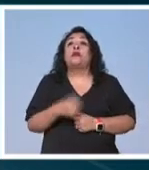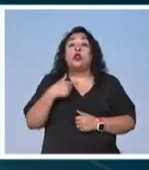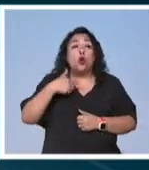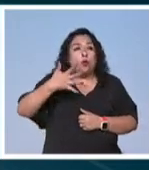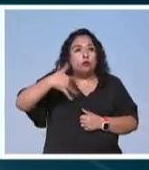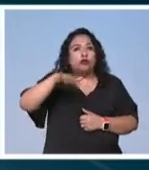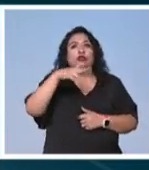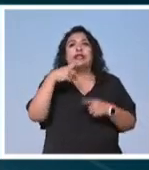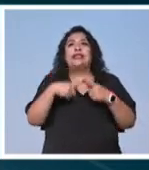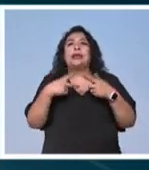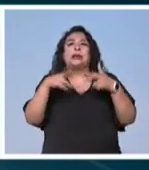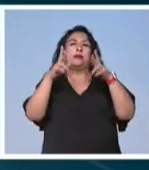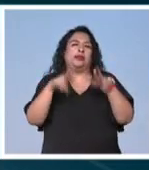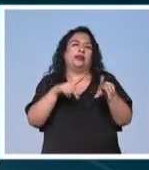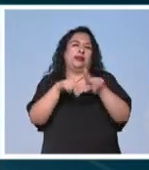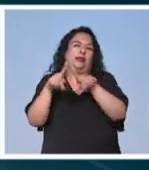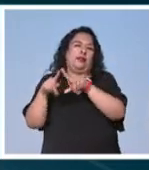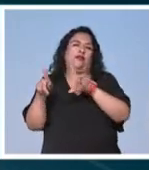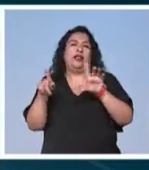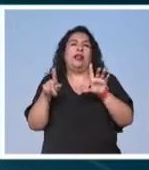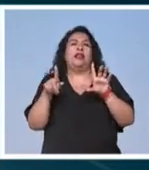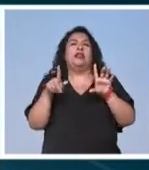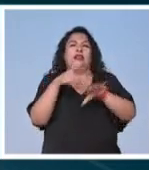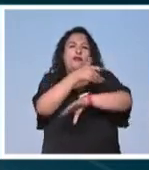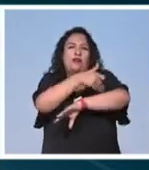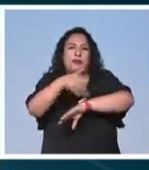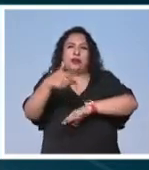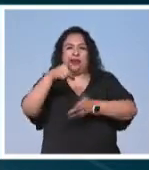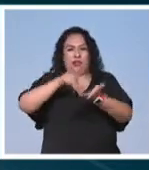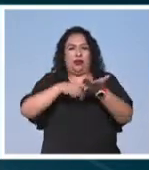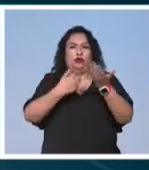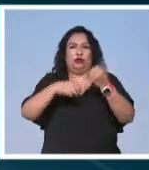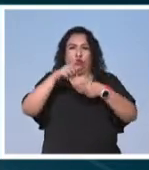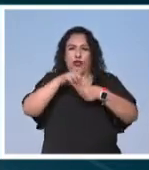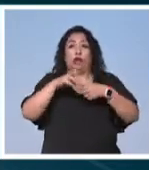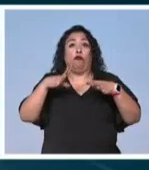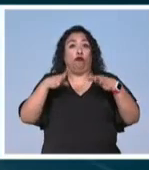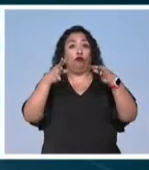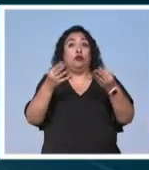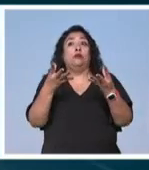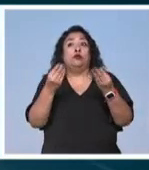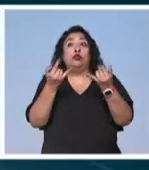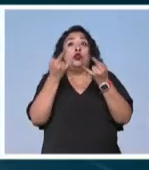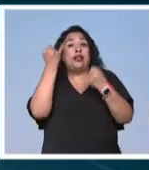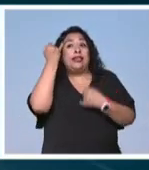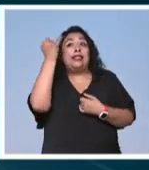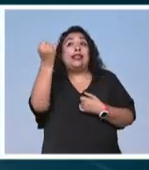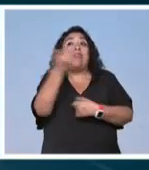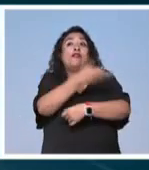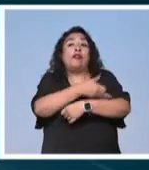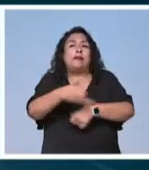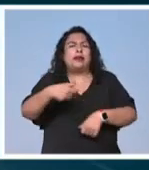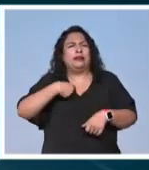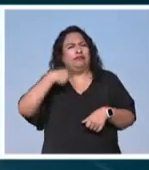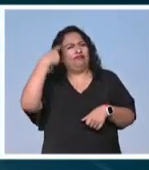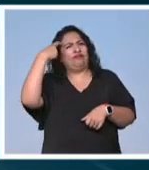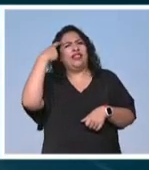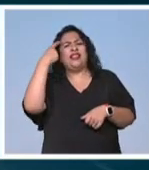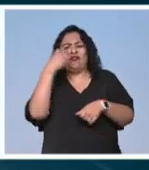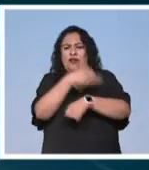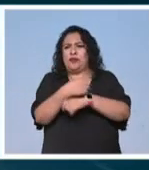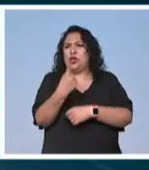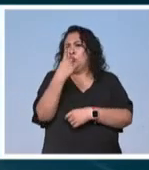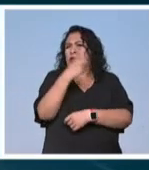Busqué representar varios tipos de familias en nuestra sociedad fundada mucho en la idea de familia. La noción de que la familia es una